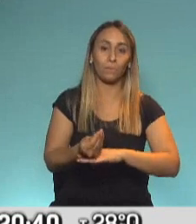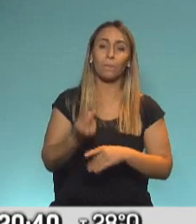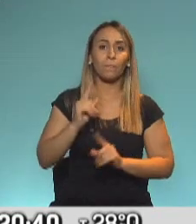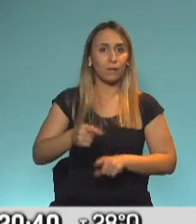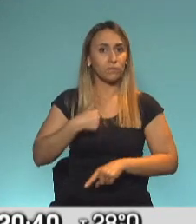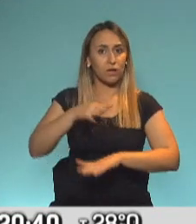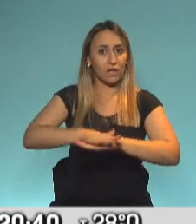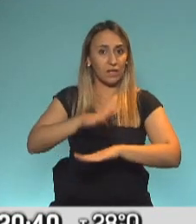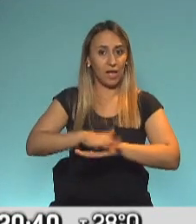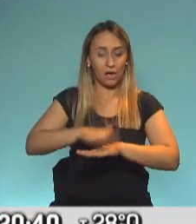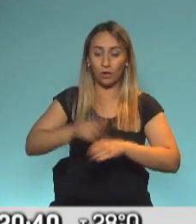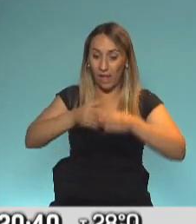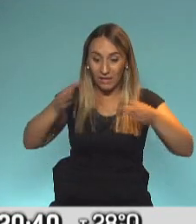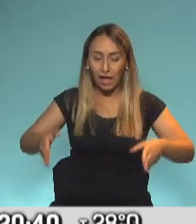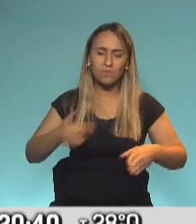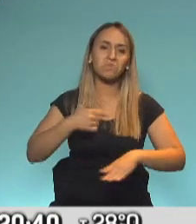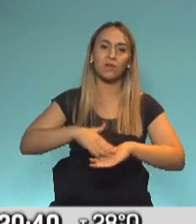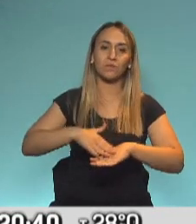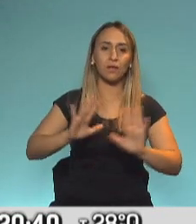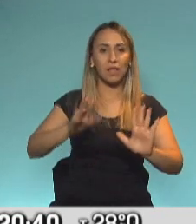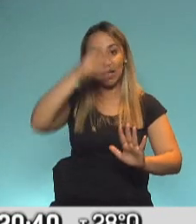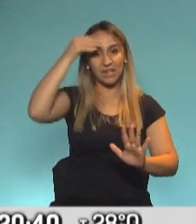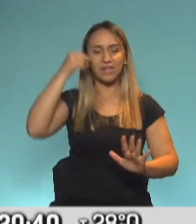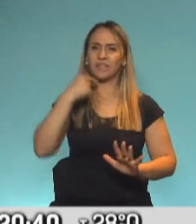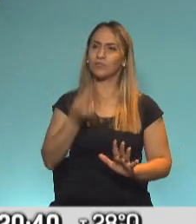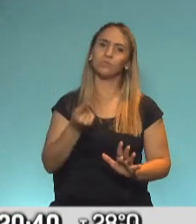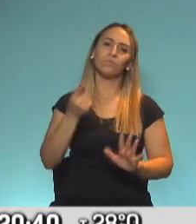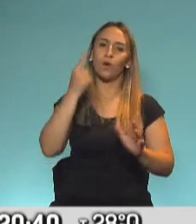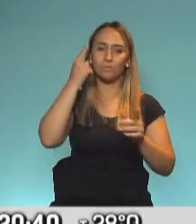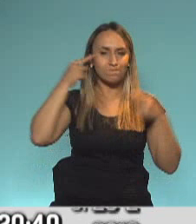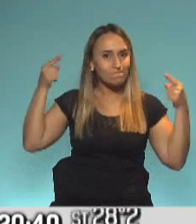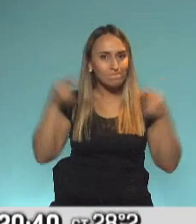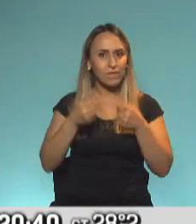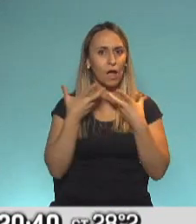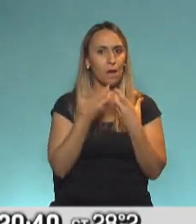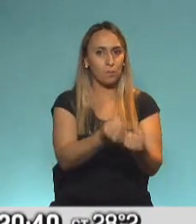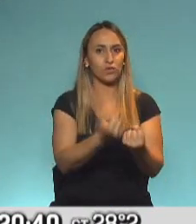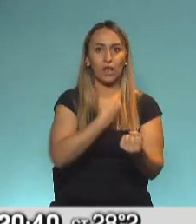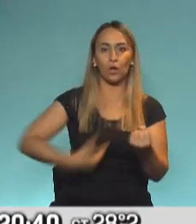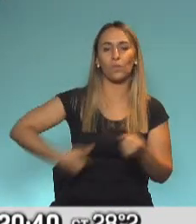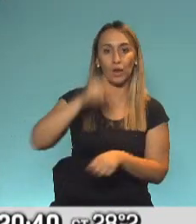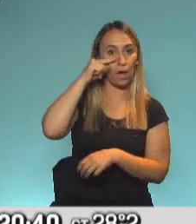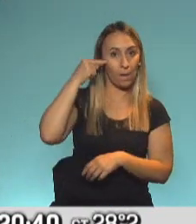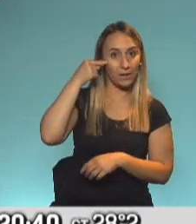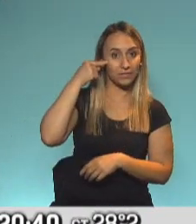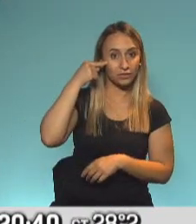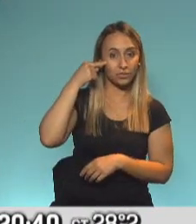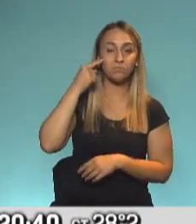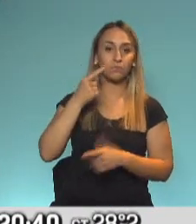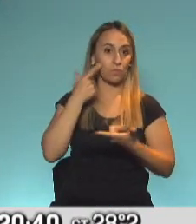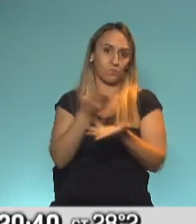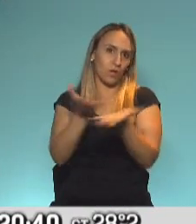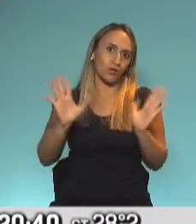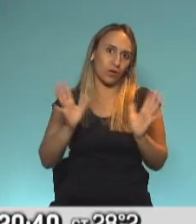este sentido, una Cristina que no ve margen hoy en día para otra cosa, que apoya de lleno al gobierno de Alberto y así lo dejó ver